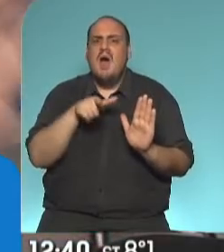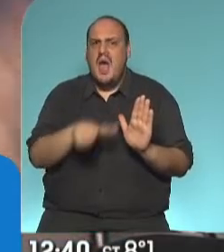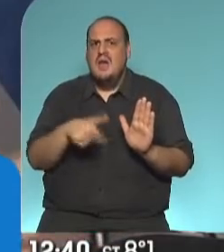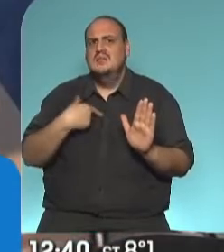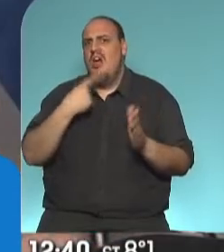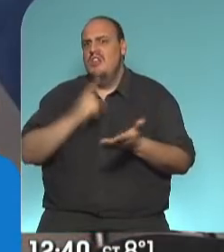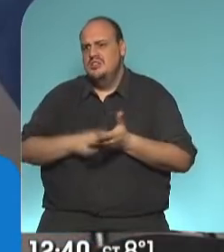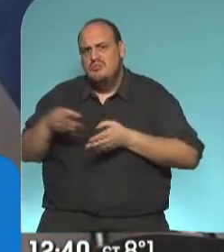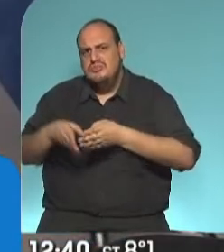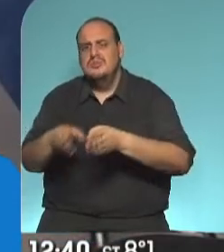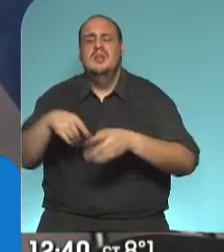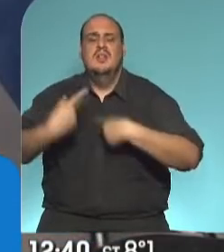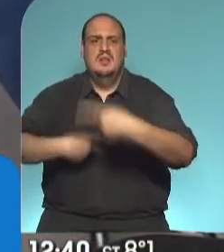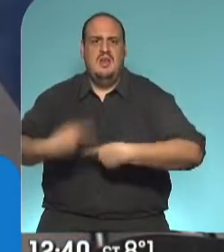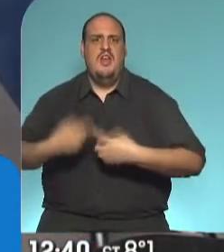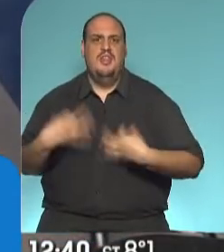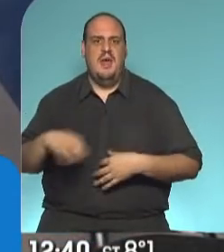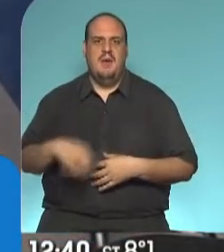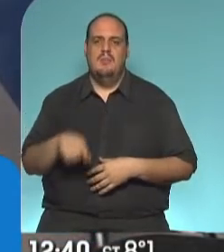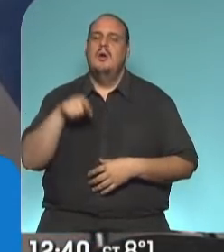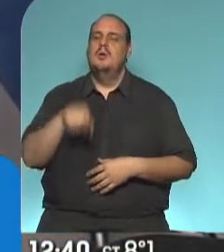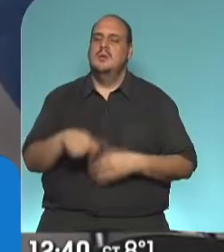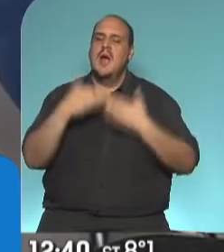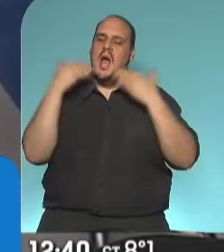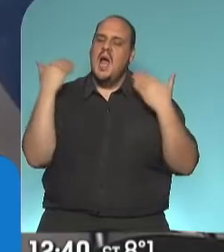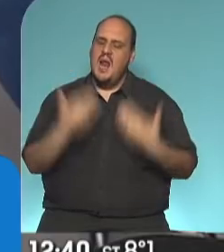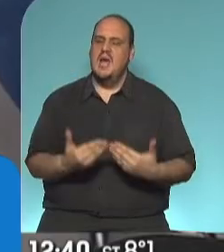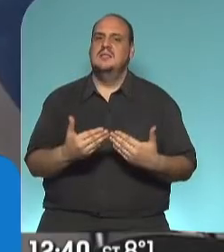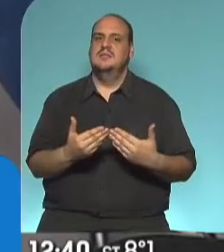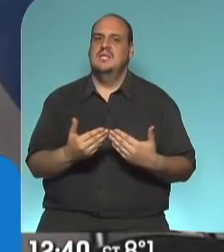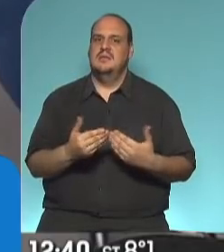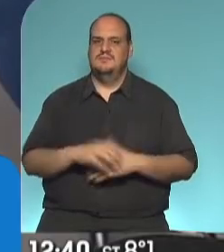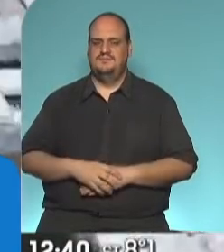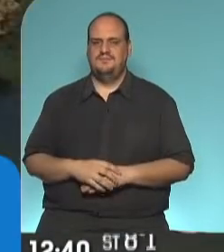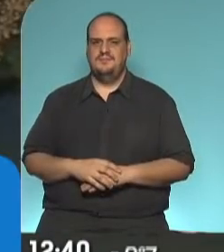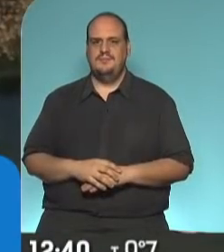arribar a buen puerto. Nuevamente, muchísimas gracias por esta actitud.